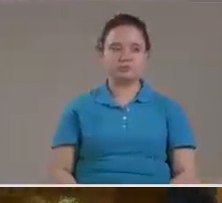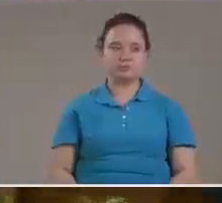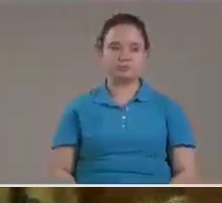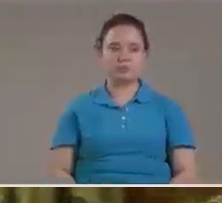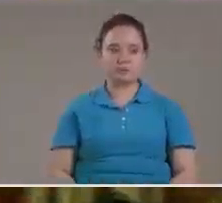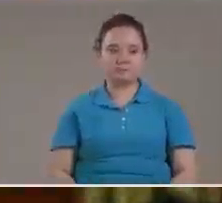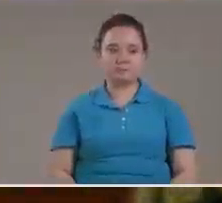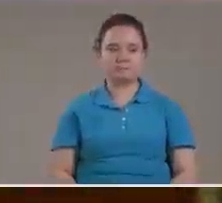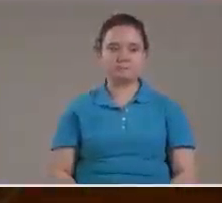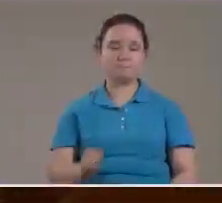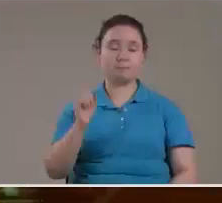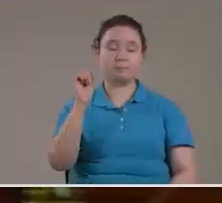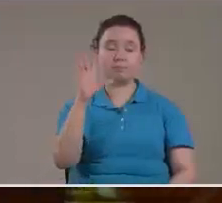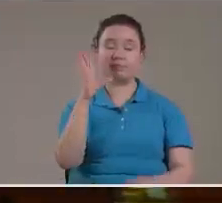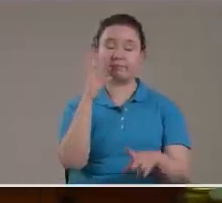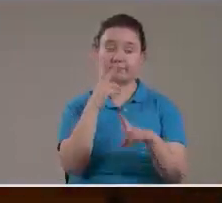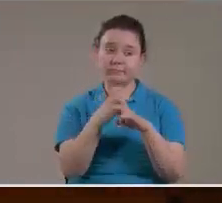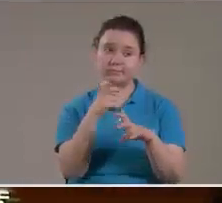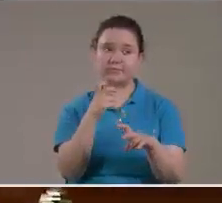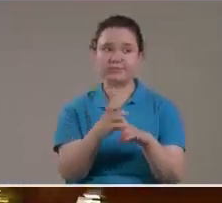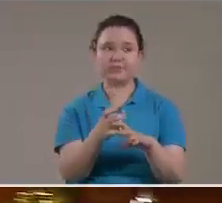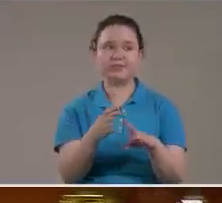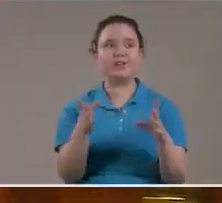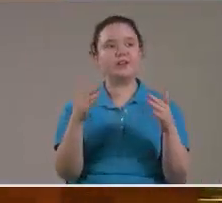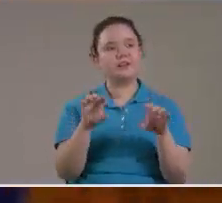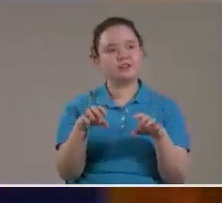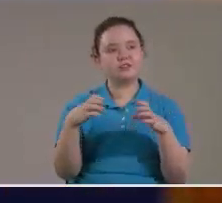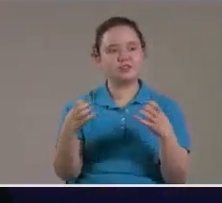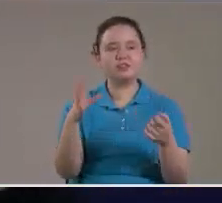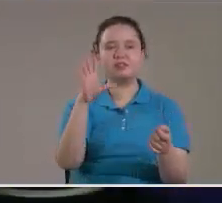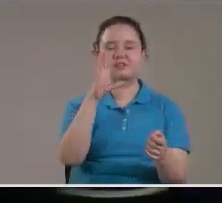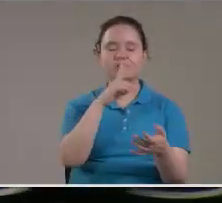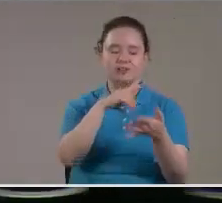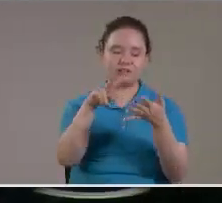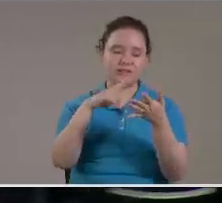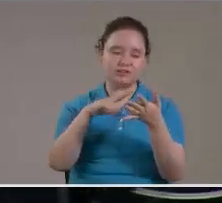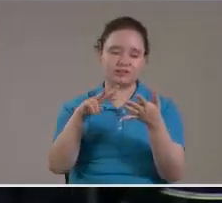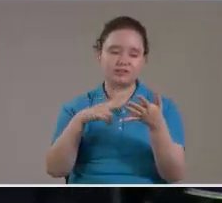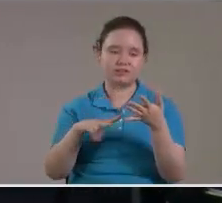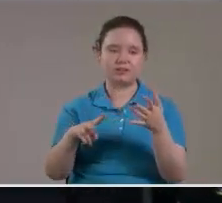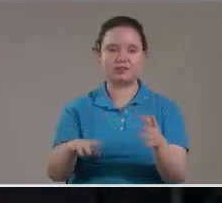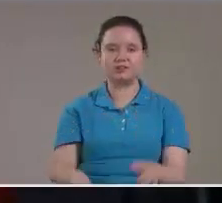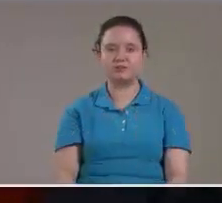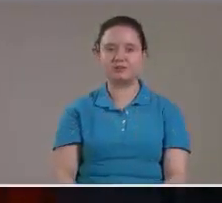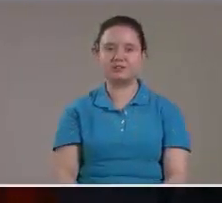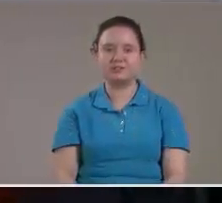Cardiaco Entonces le voy a leer aquí Algo más Rapidito